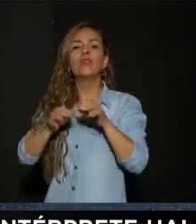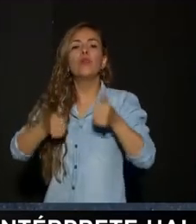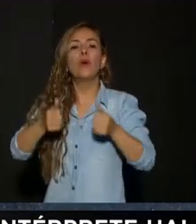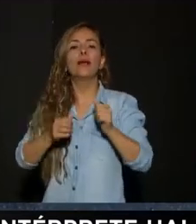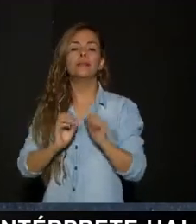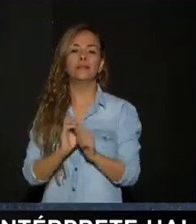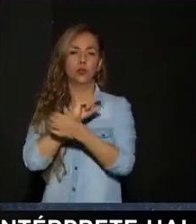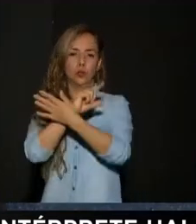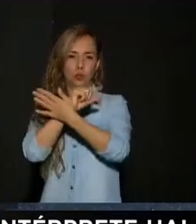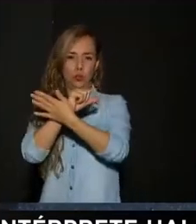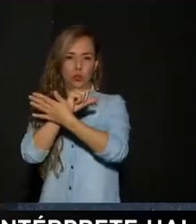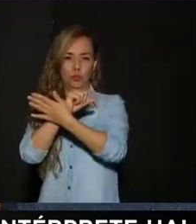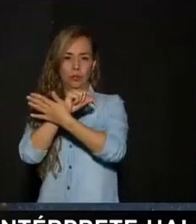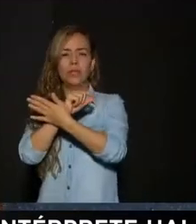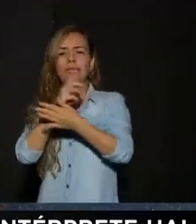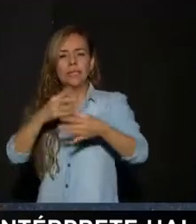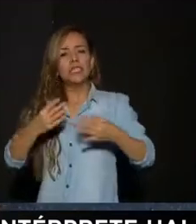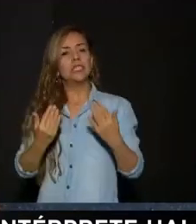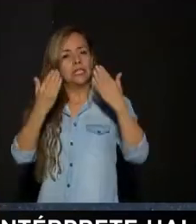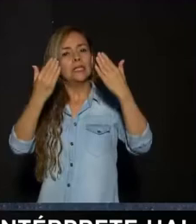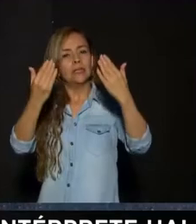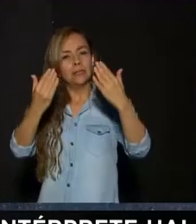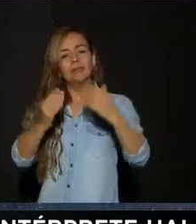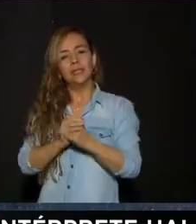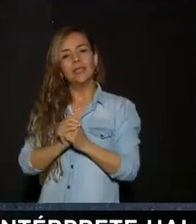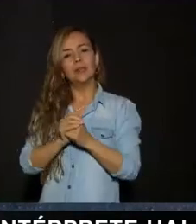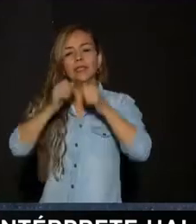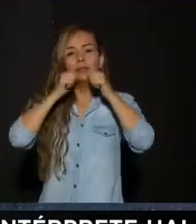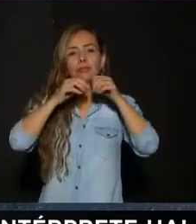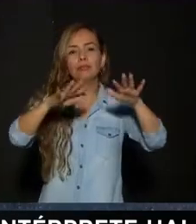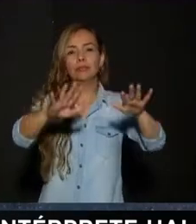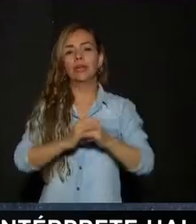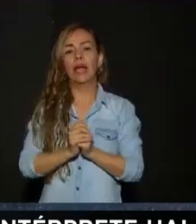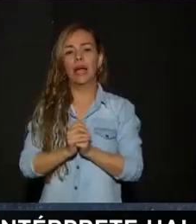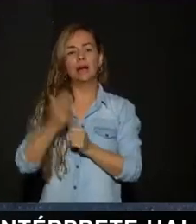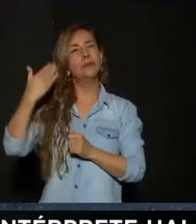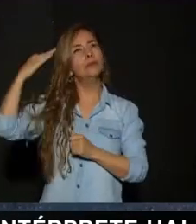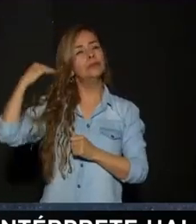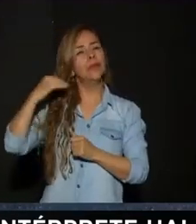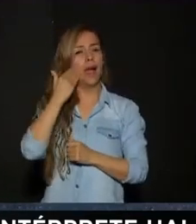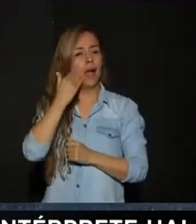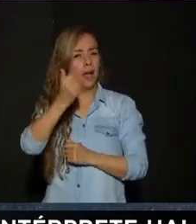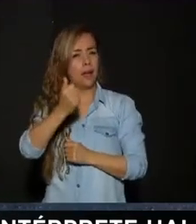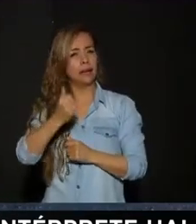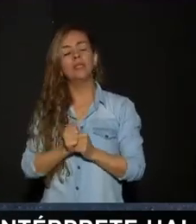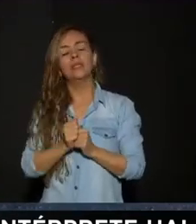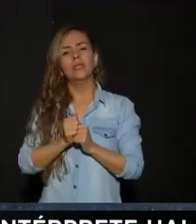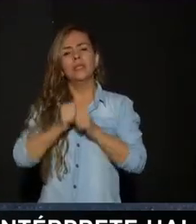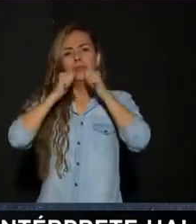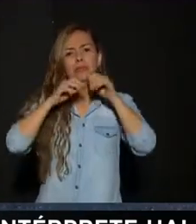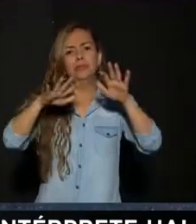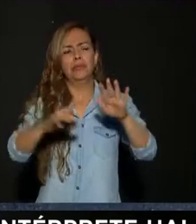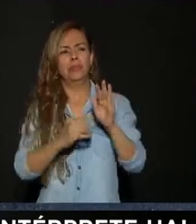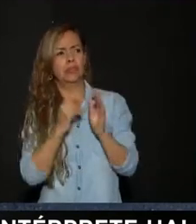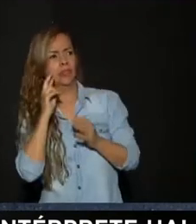Es Twitter O sea Es la red Donde más uno ve Que se movilizan Ese tipo de publicaciones Por ejemplo Una muchacha Hace unos días Publicaba algo Acerca de